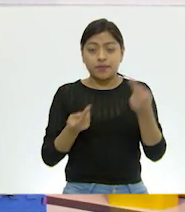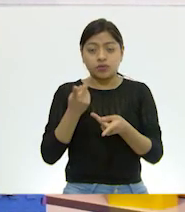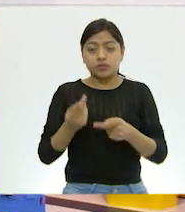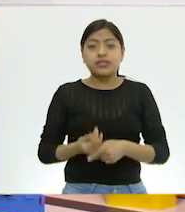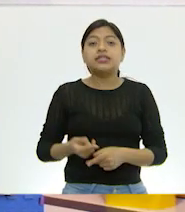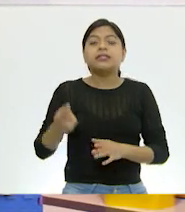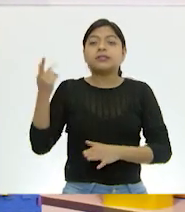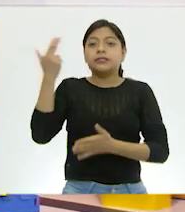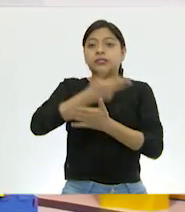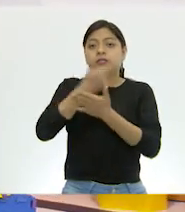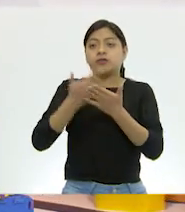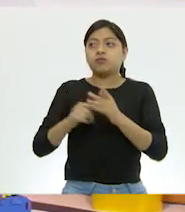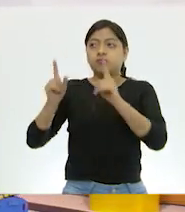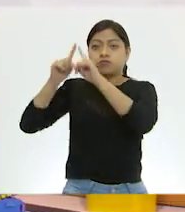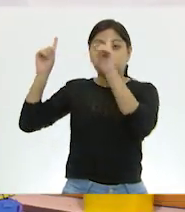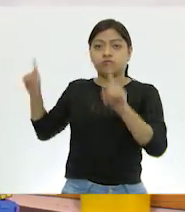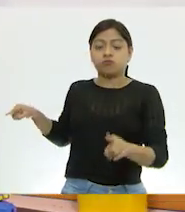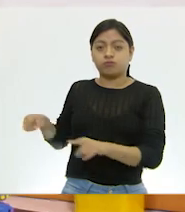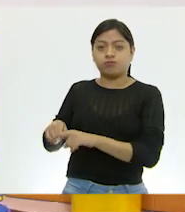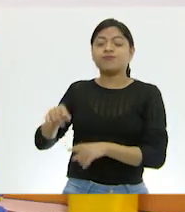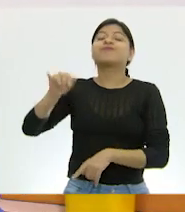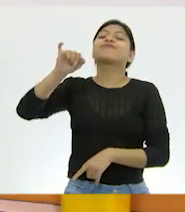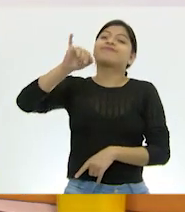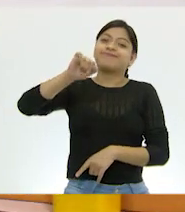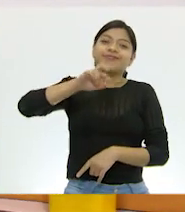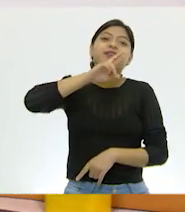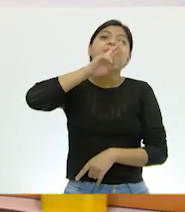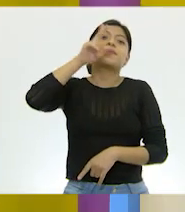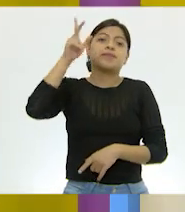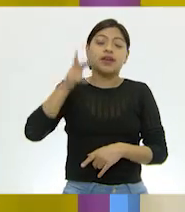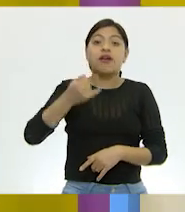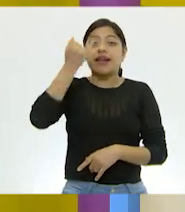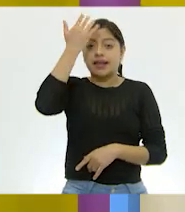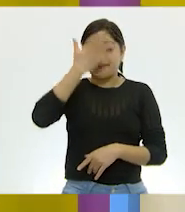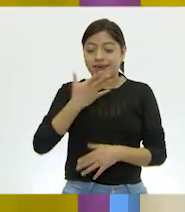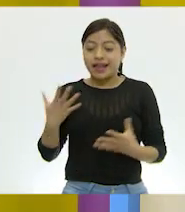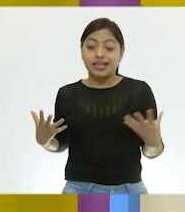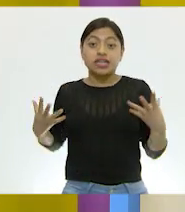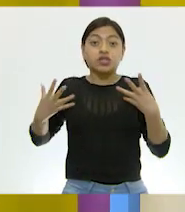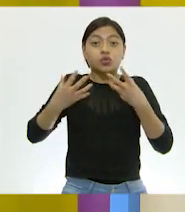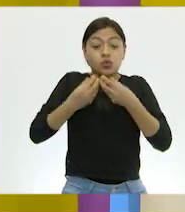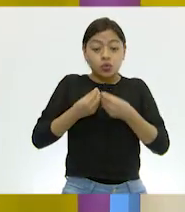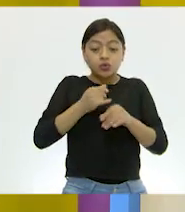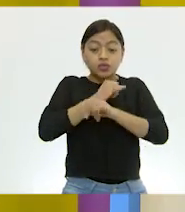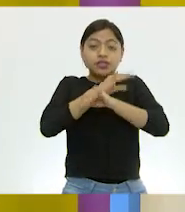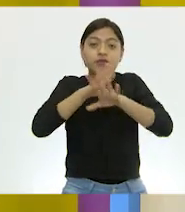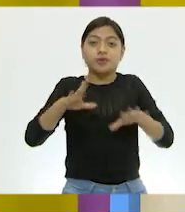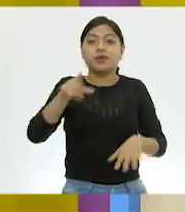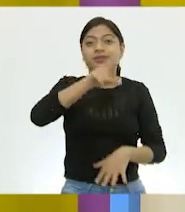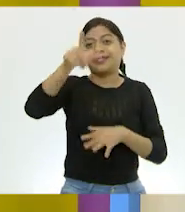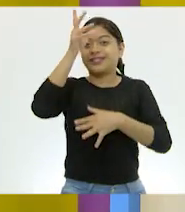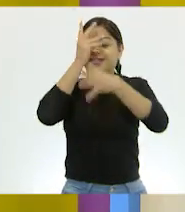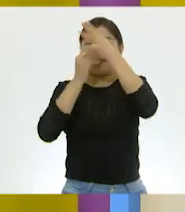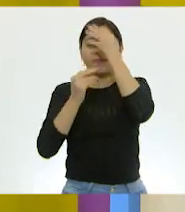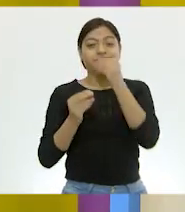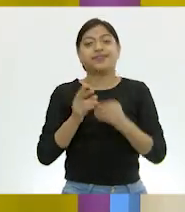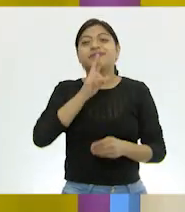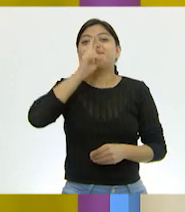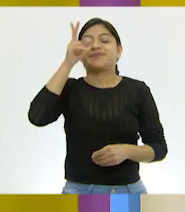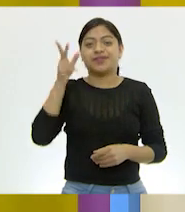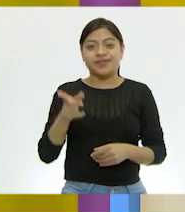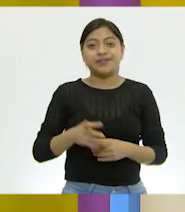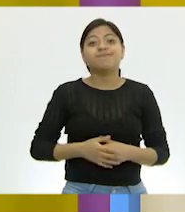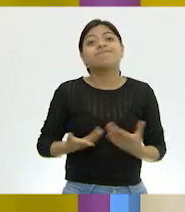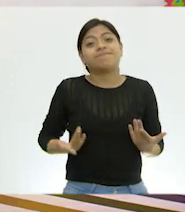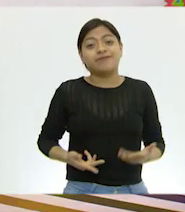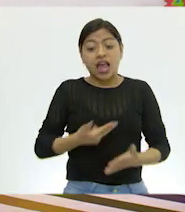dibujos en el pizarrón? Siempre funciona mejor cuando las imágenes se asocian a la información. A mí me funciona muchísimo, sí. Aunque